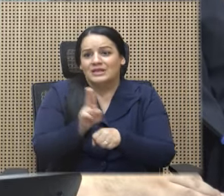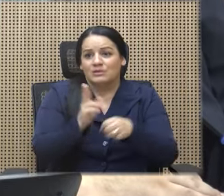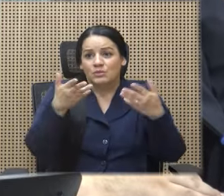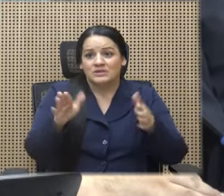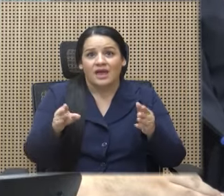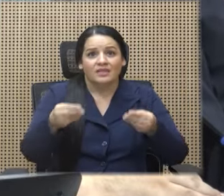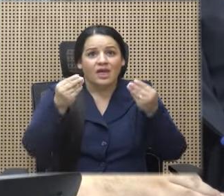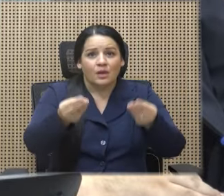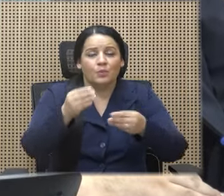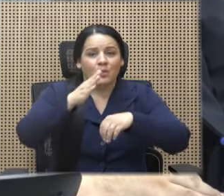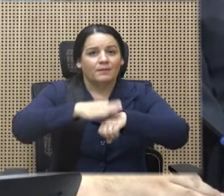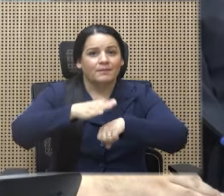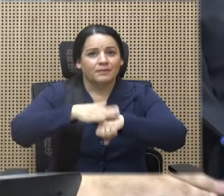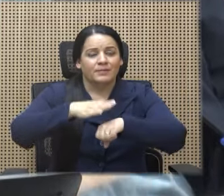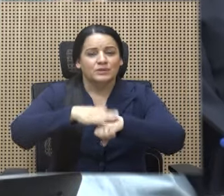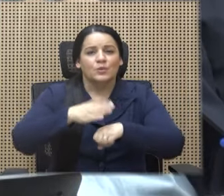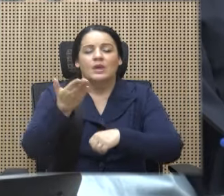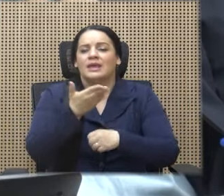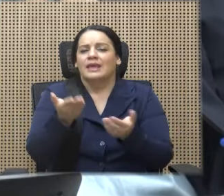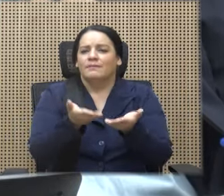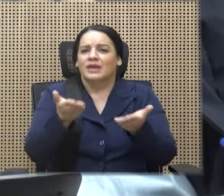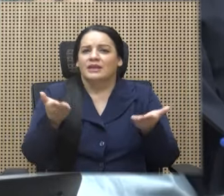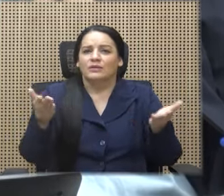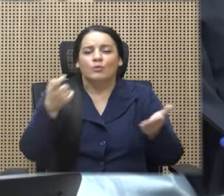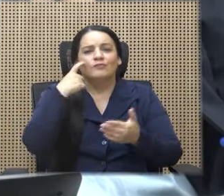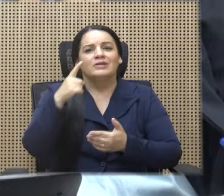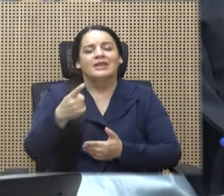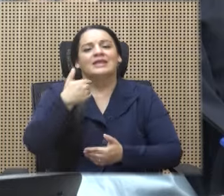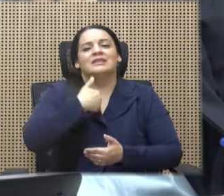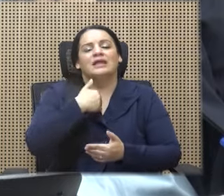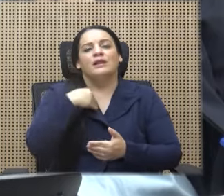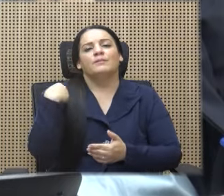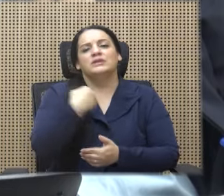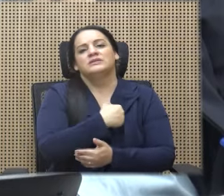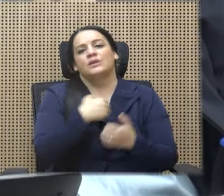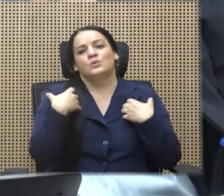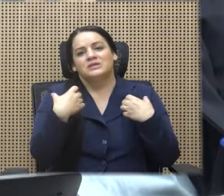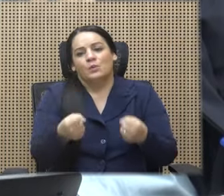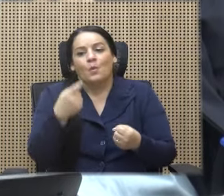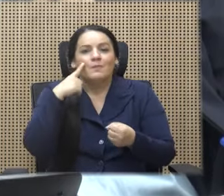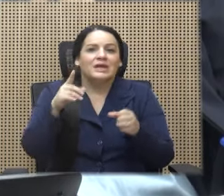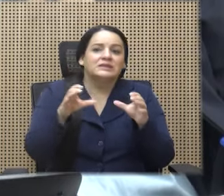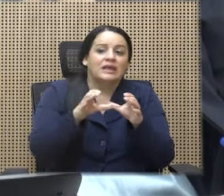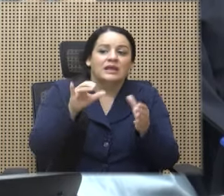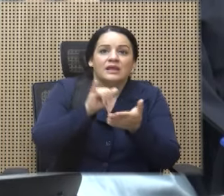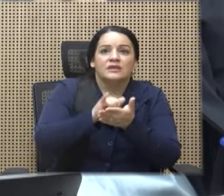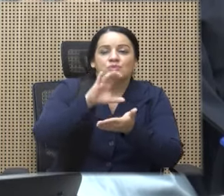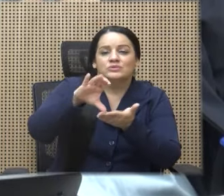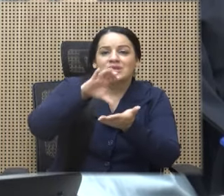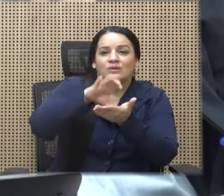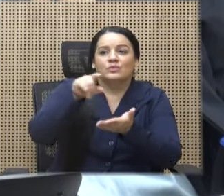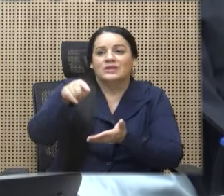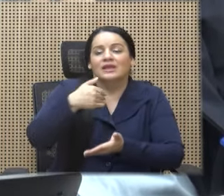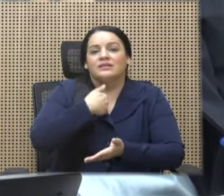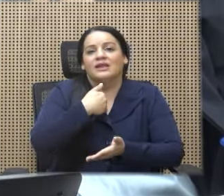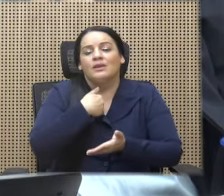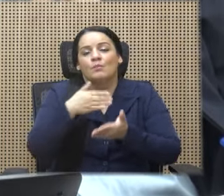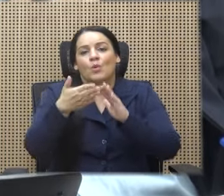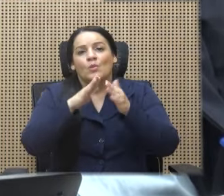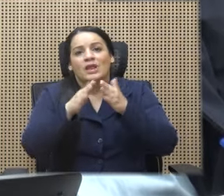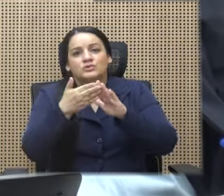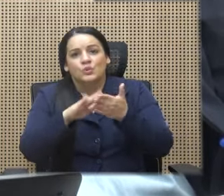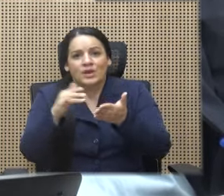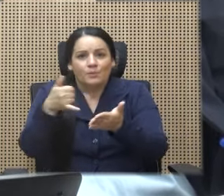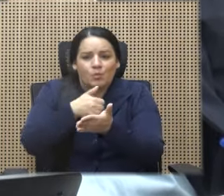sobre los mecanismos de fiscalización que utiliza el Ministerio de Salud para certificar que estos centros que manejan